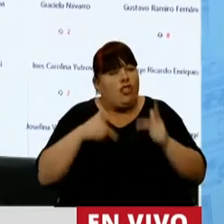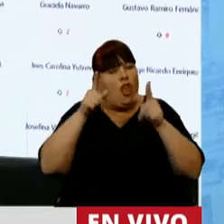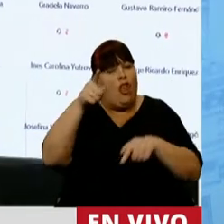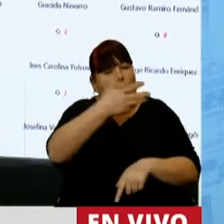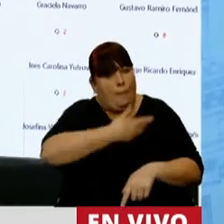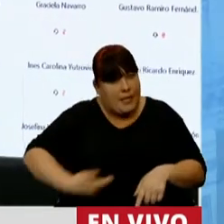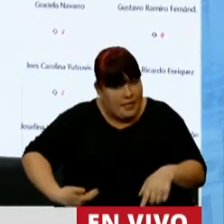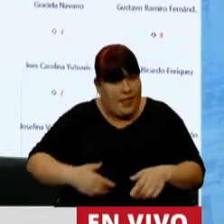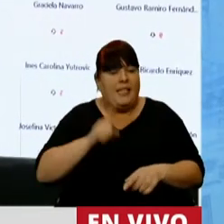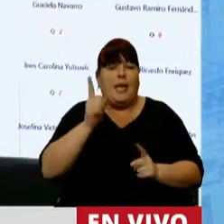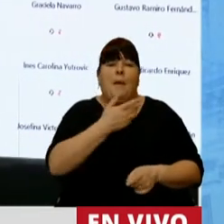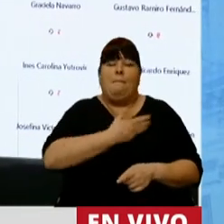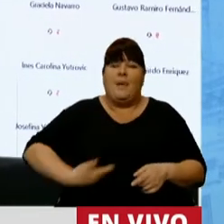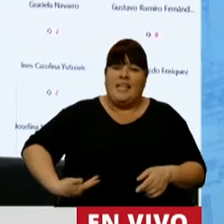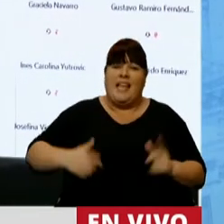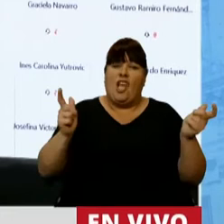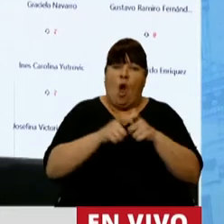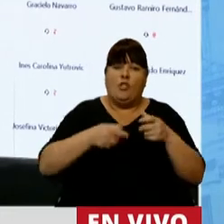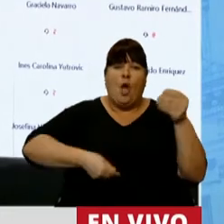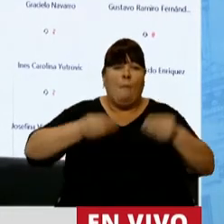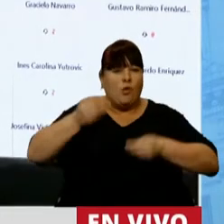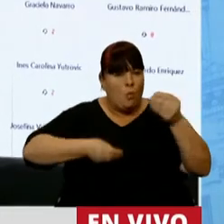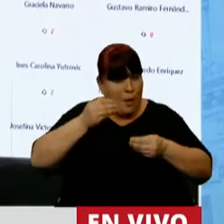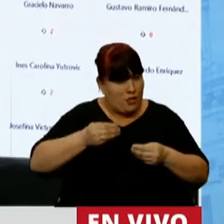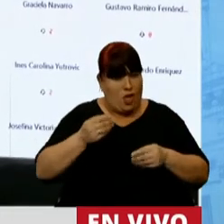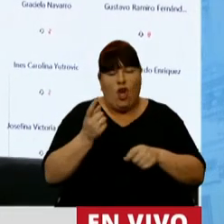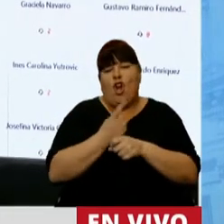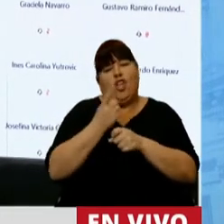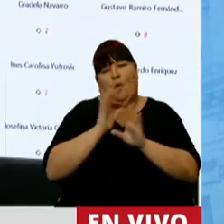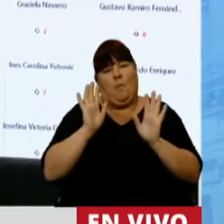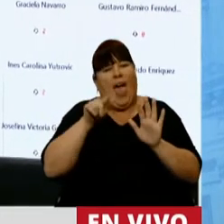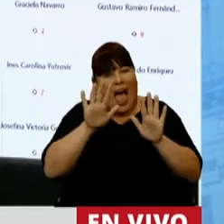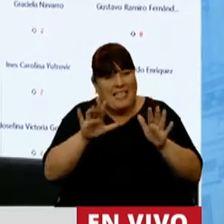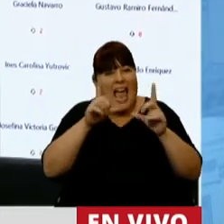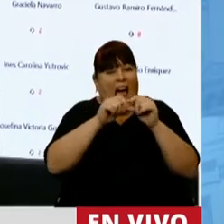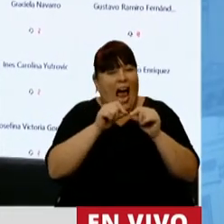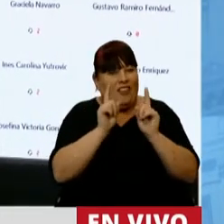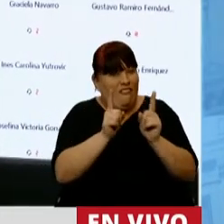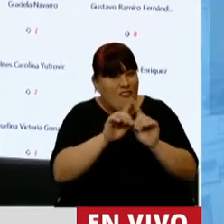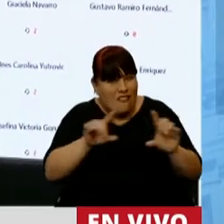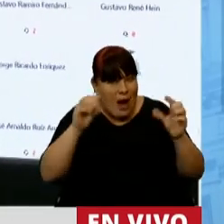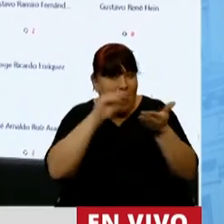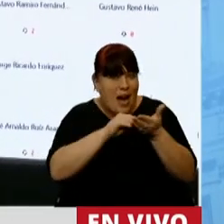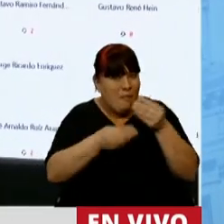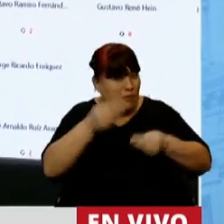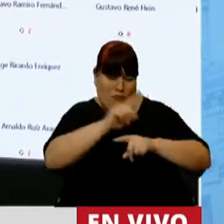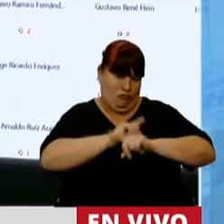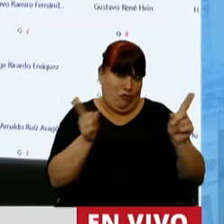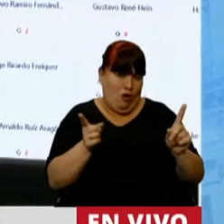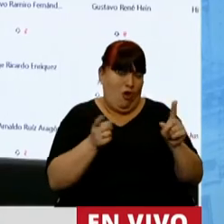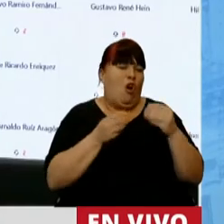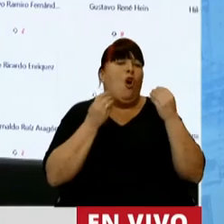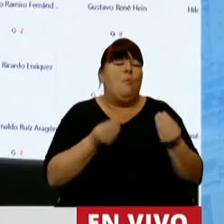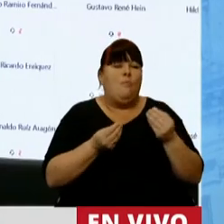señora Presidenta y al señor Presidente de la Comisión de Presupuestos, no podemos dejar que ese artículo quede en este presupuesto porque